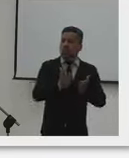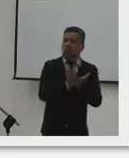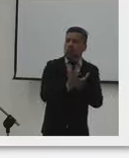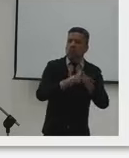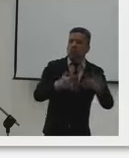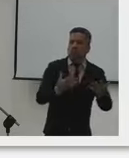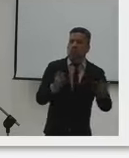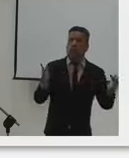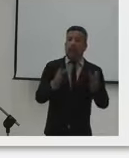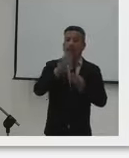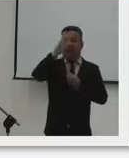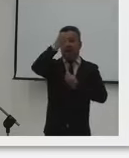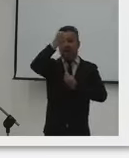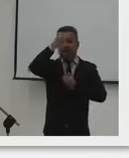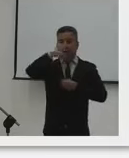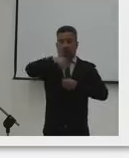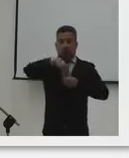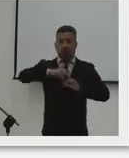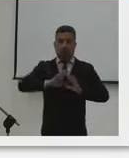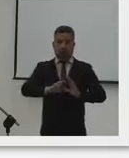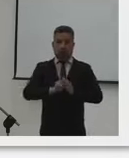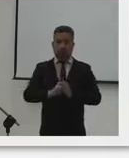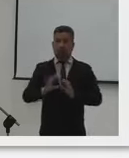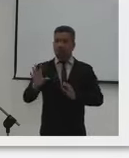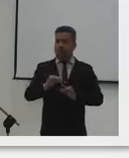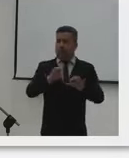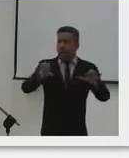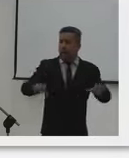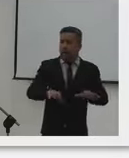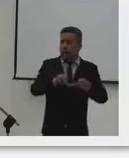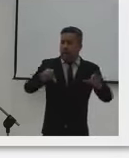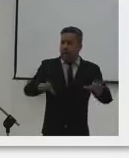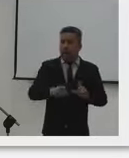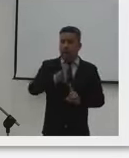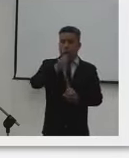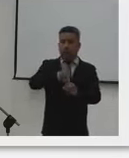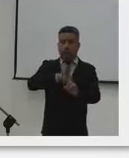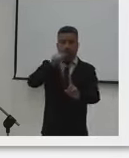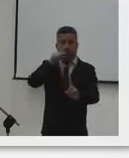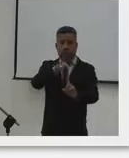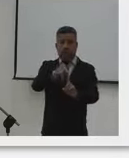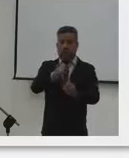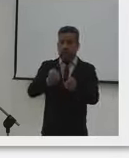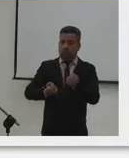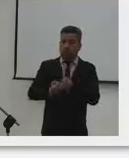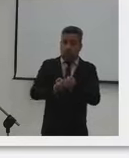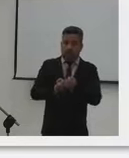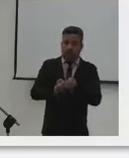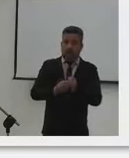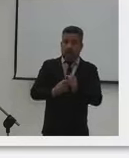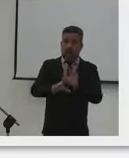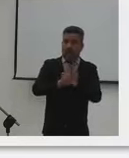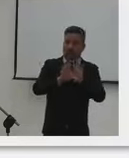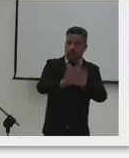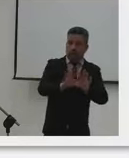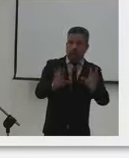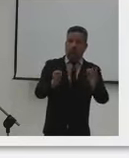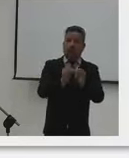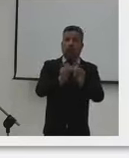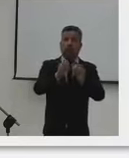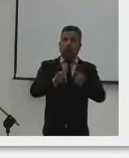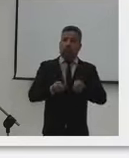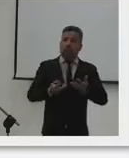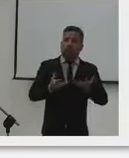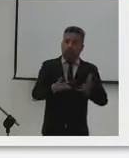educación se refleja en mejores valores ciudadanos. Todo lo que hagamos para contribuirle a este sector desde el punto de vista legal